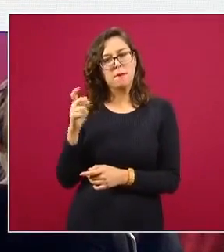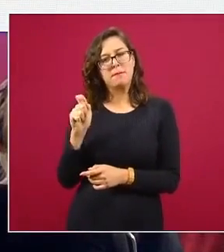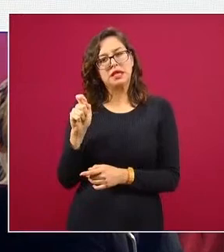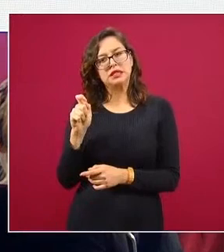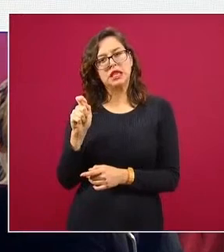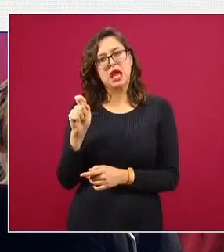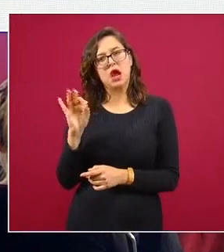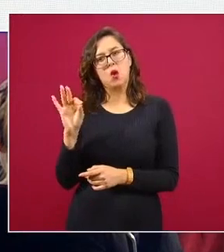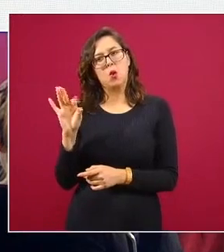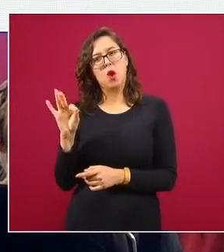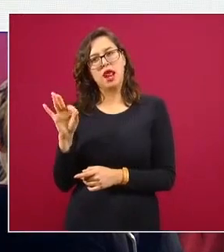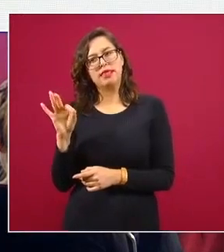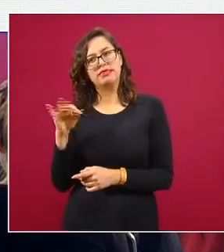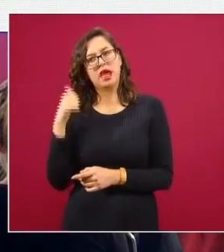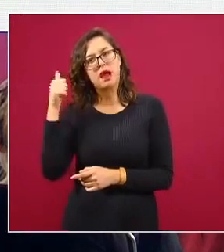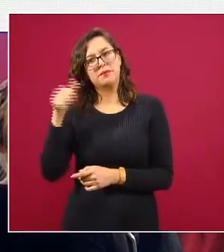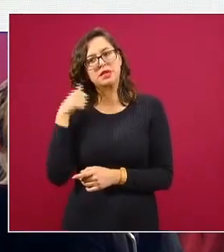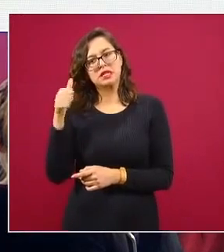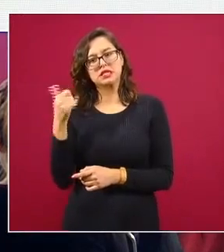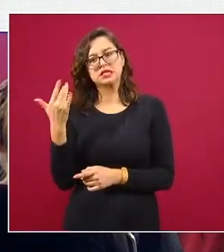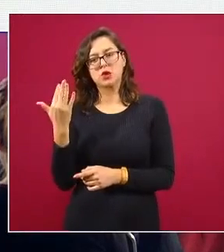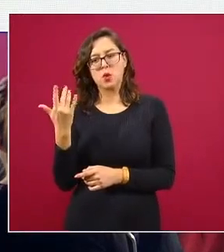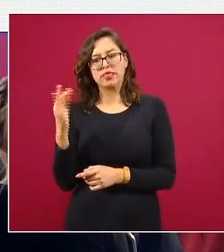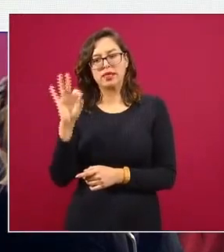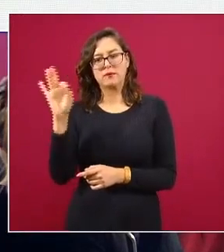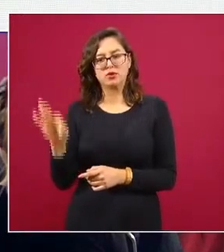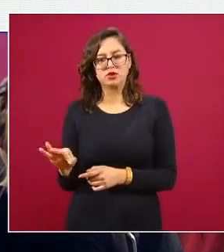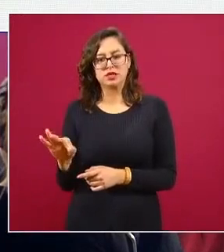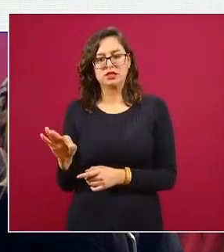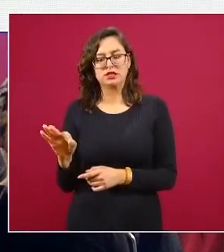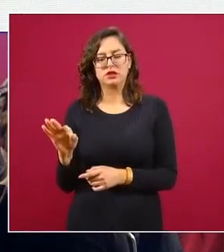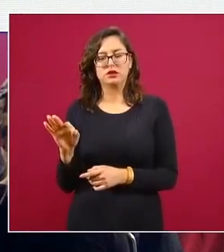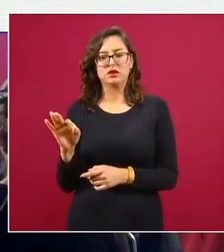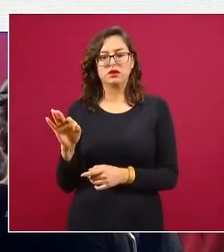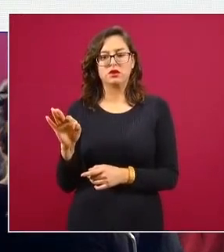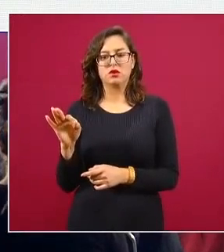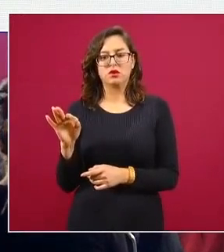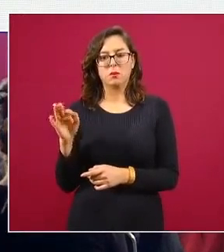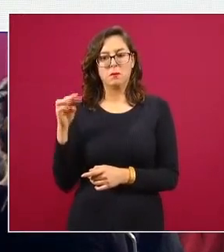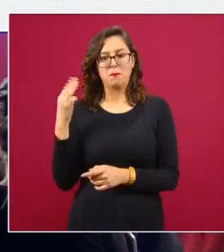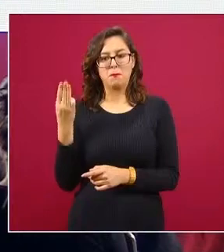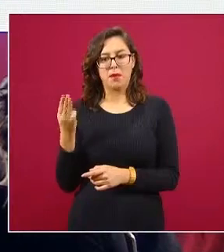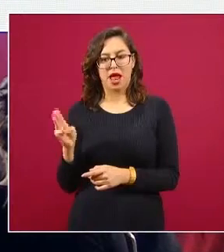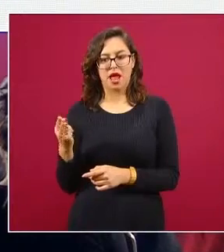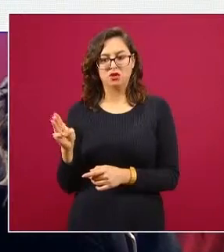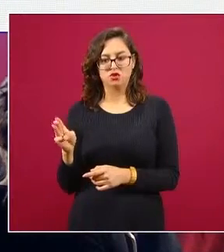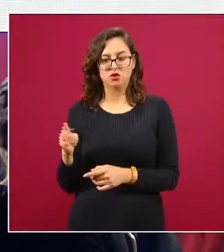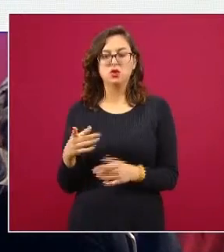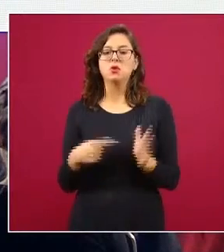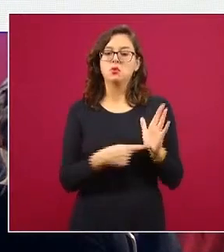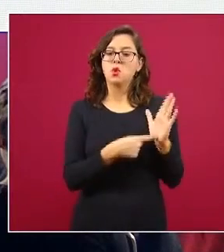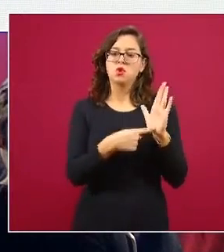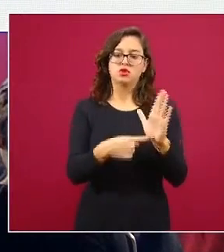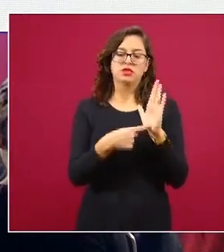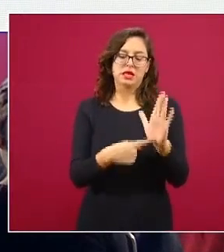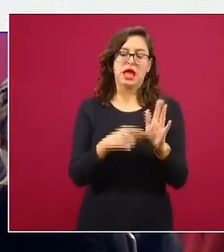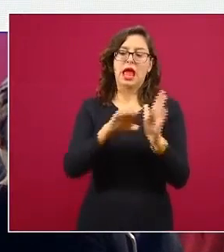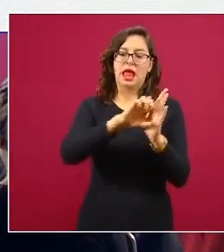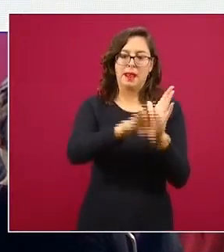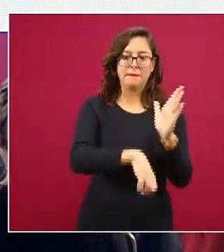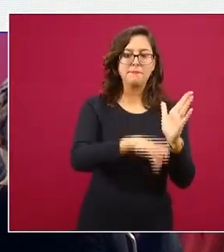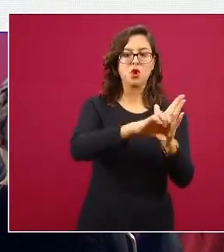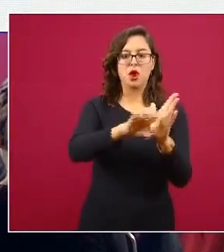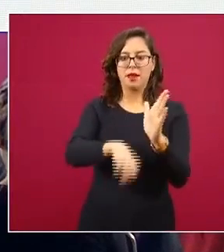40 abril y 50% el exceso en el mes de mayo esos son ejemplos que nos dan